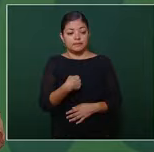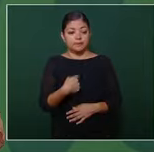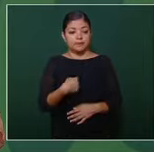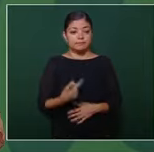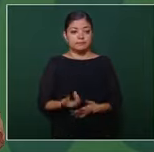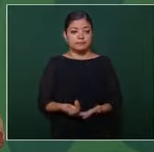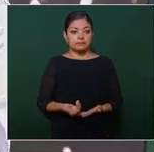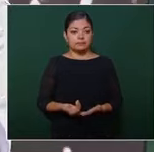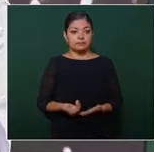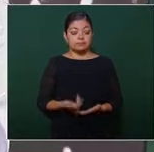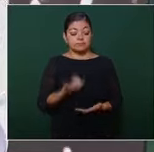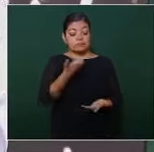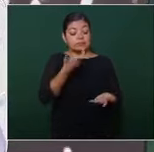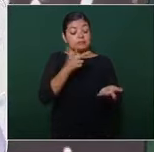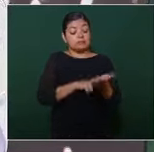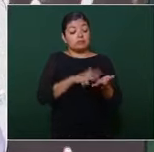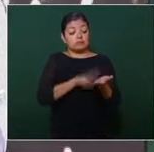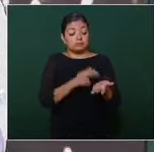a este precio